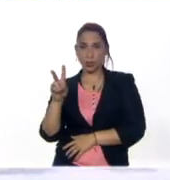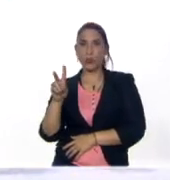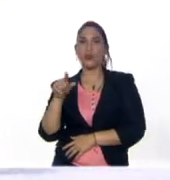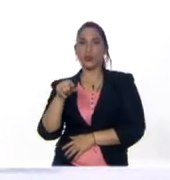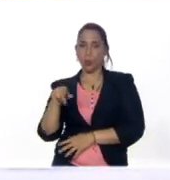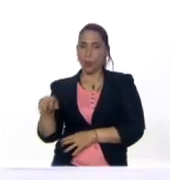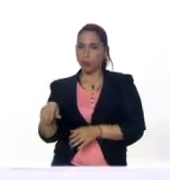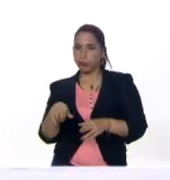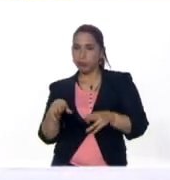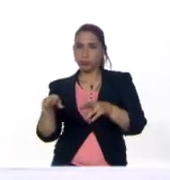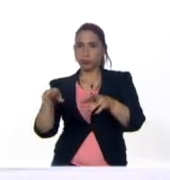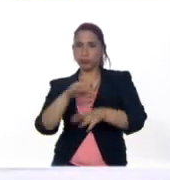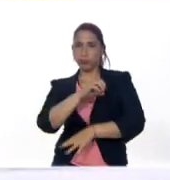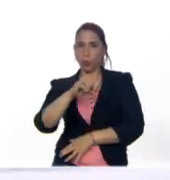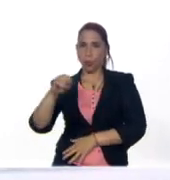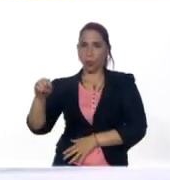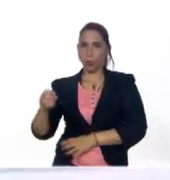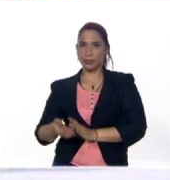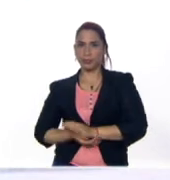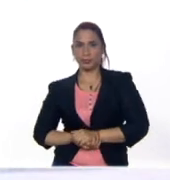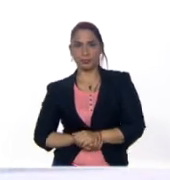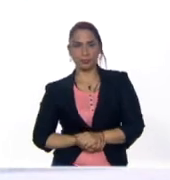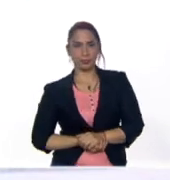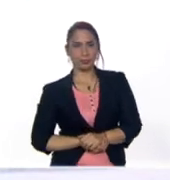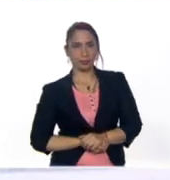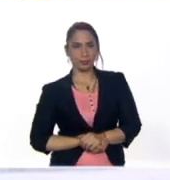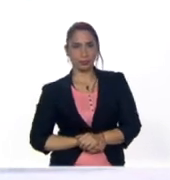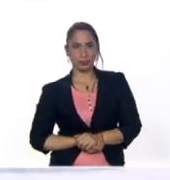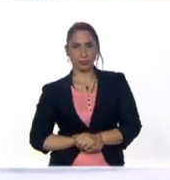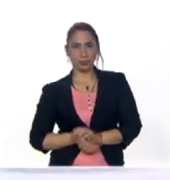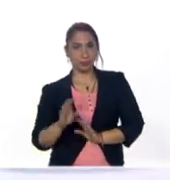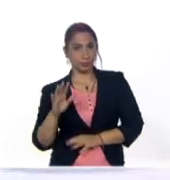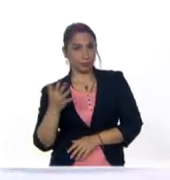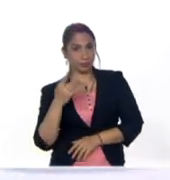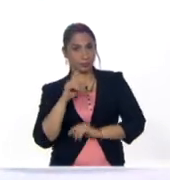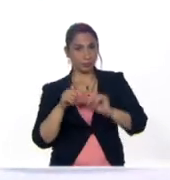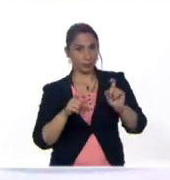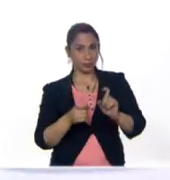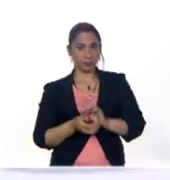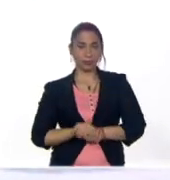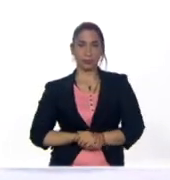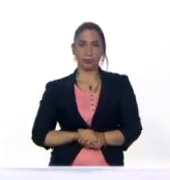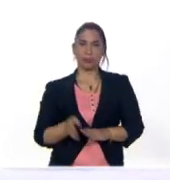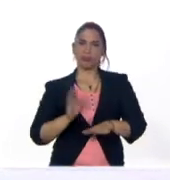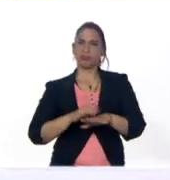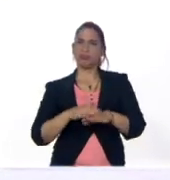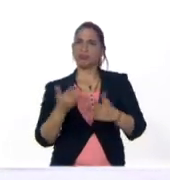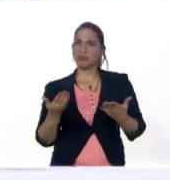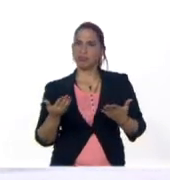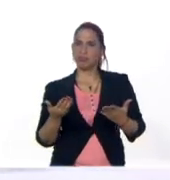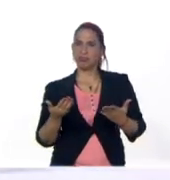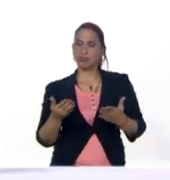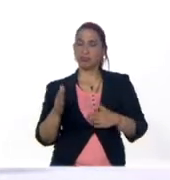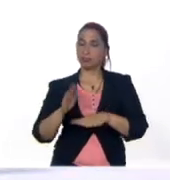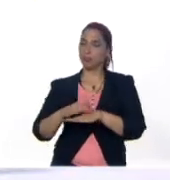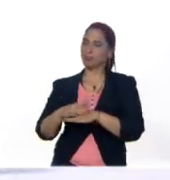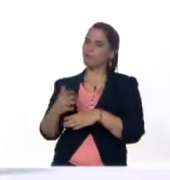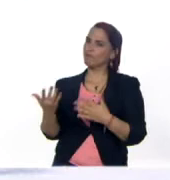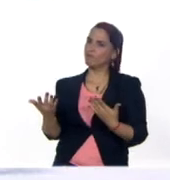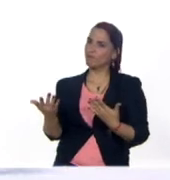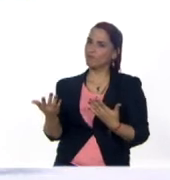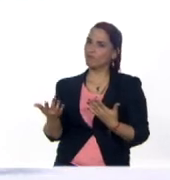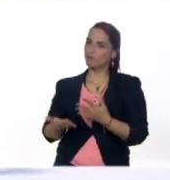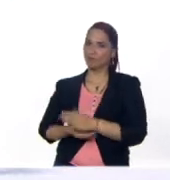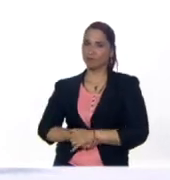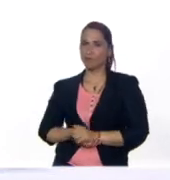río Orinoco y finalmente con mi dedo meñique ¿por qué? ¿por qué? vamos a ver